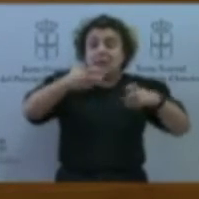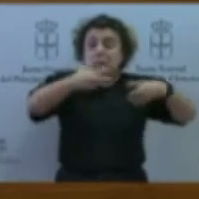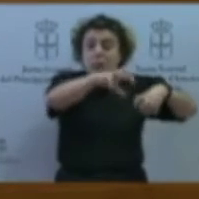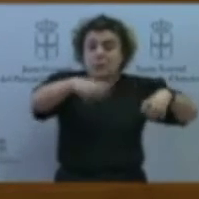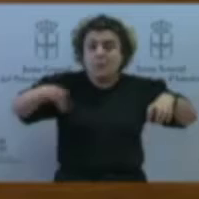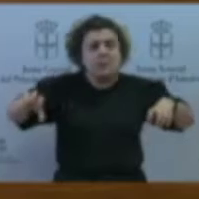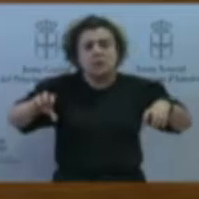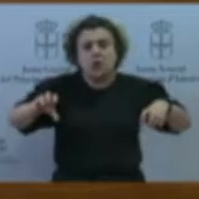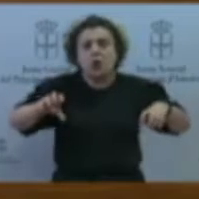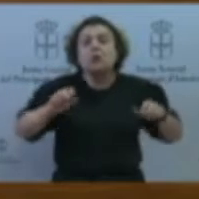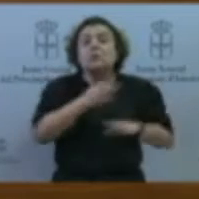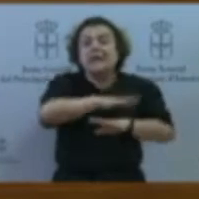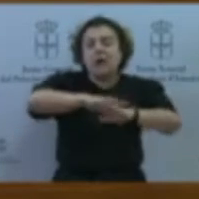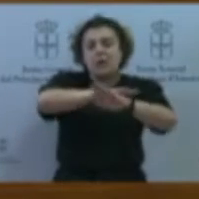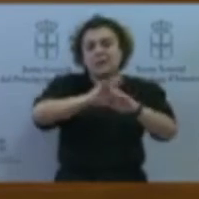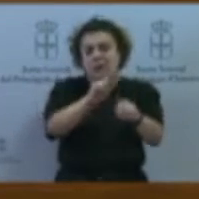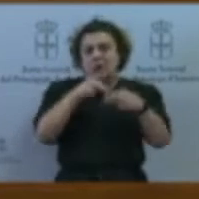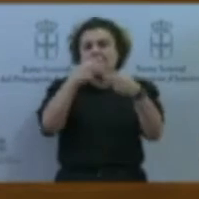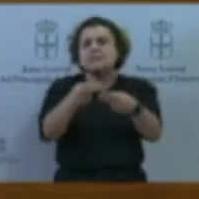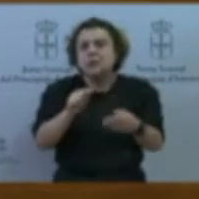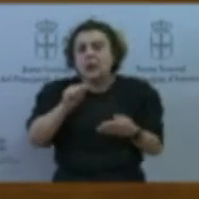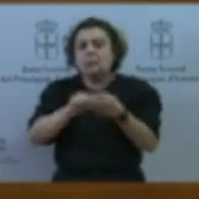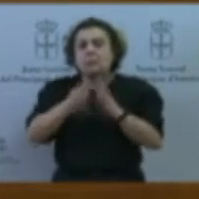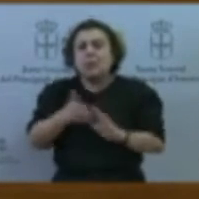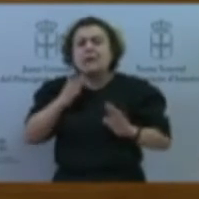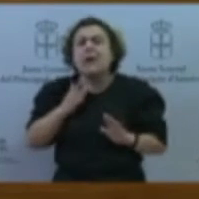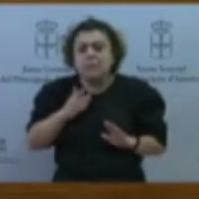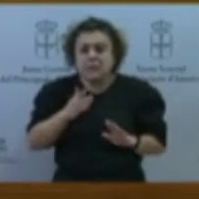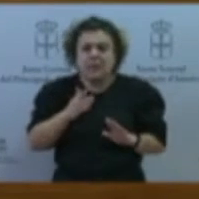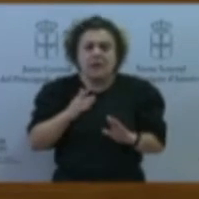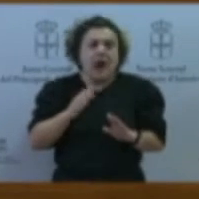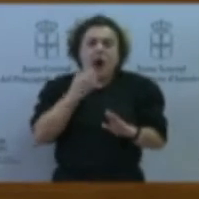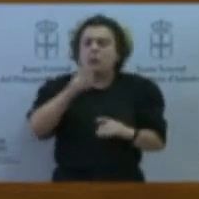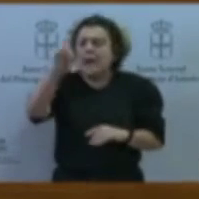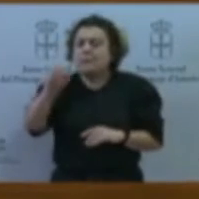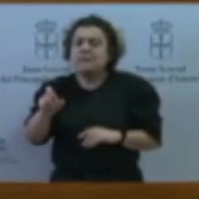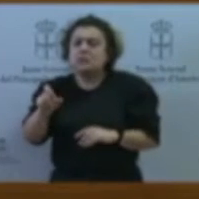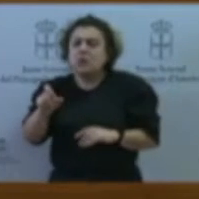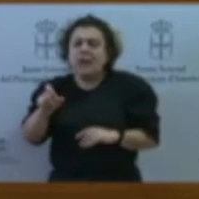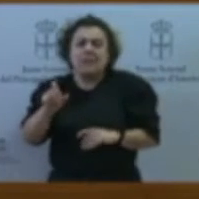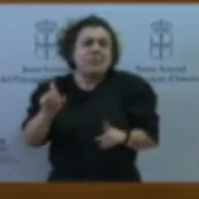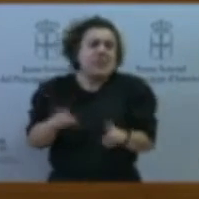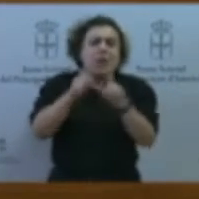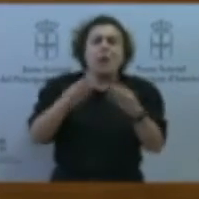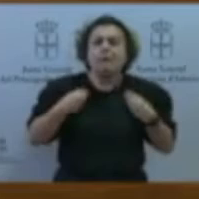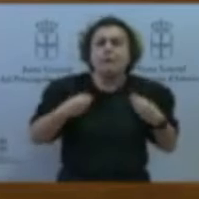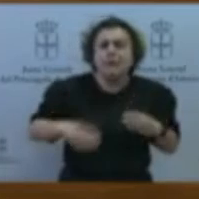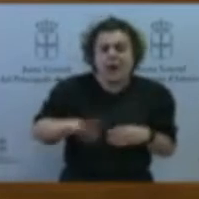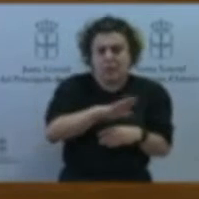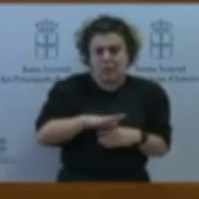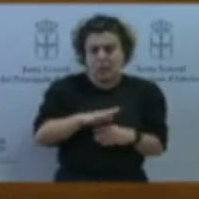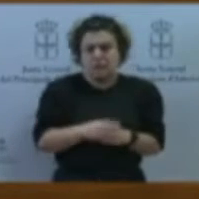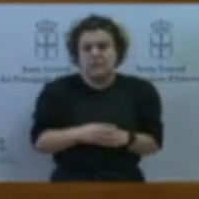que dé una respuesta inmediata a cualquier ciudadano en cualquier lugar donde viva. Ese es para nosotros el factor clave para la lucha contra la